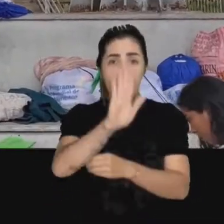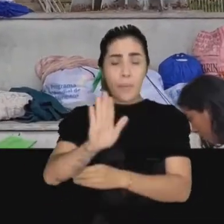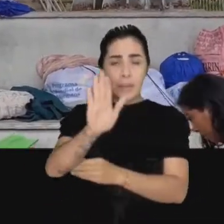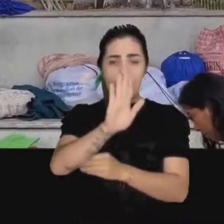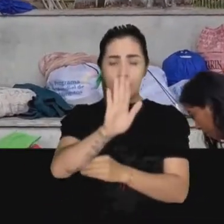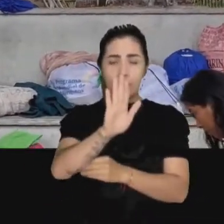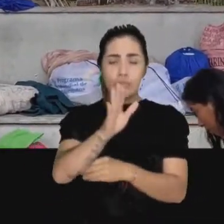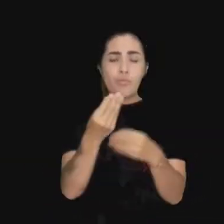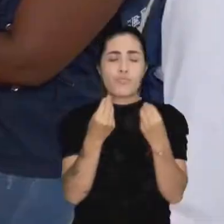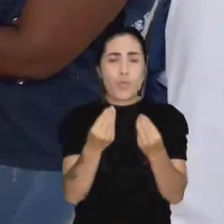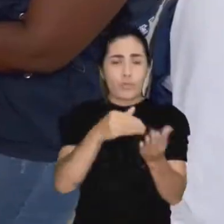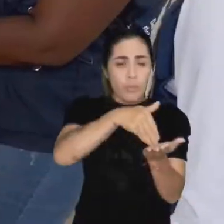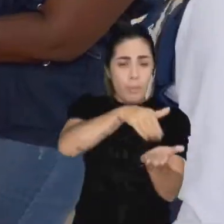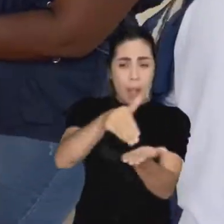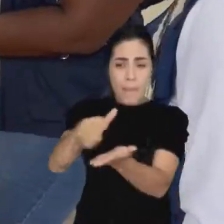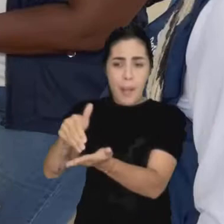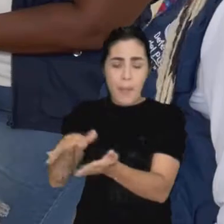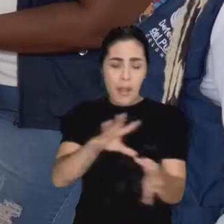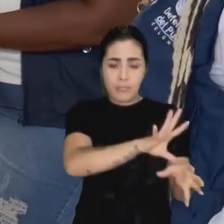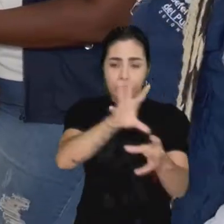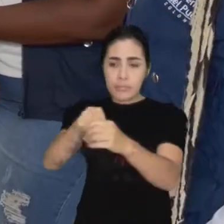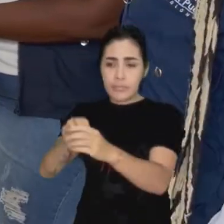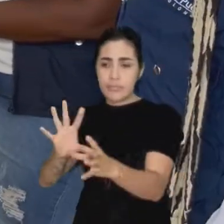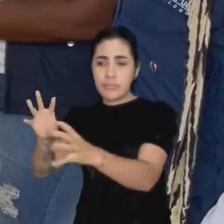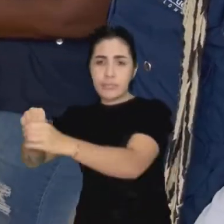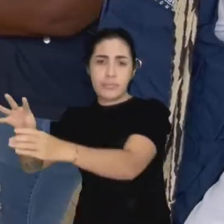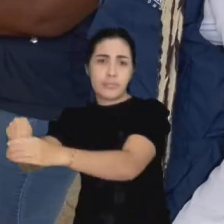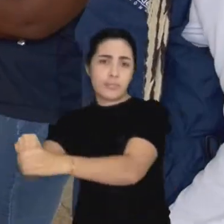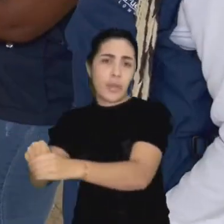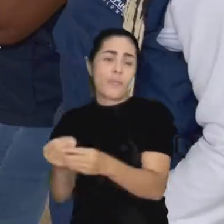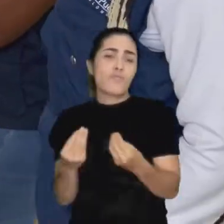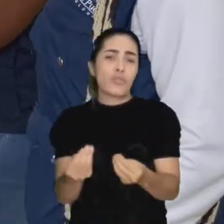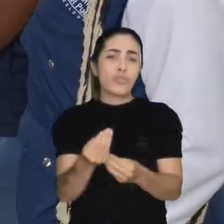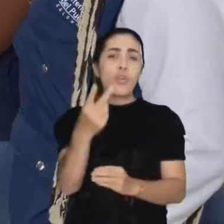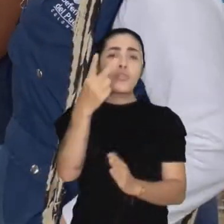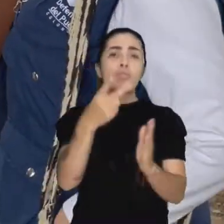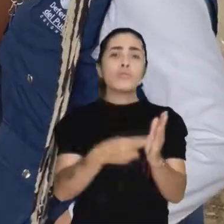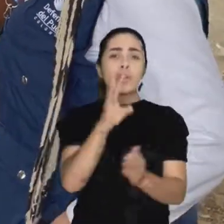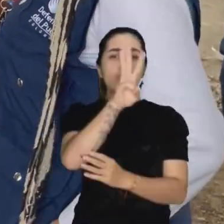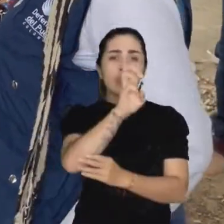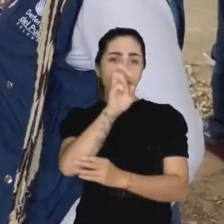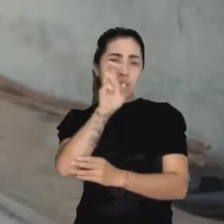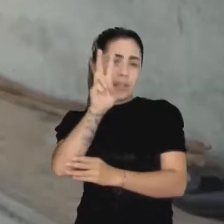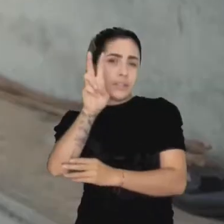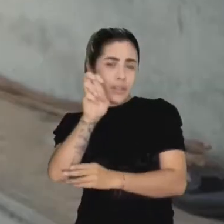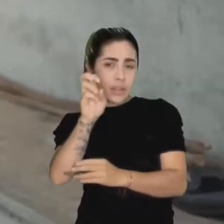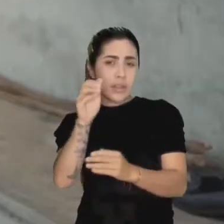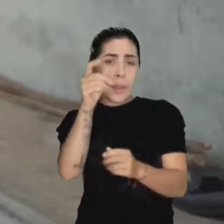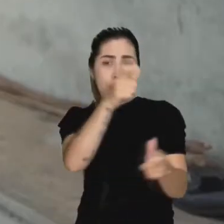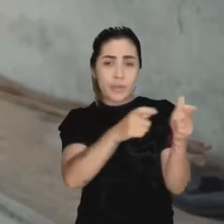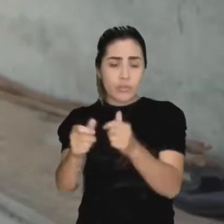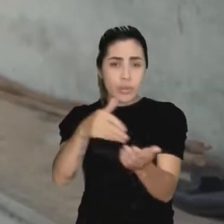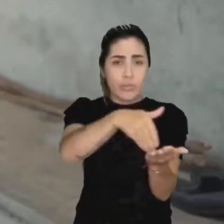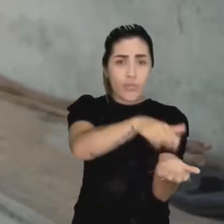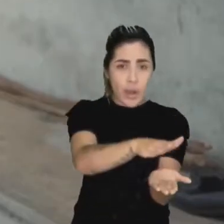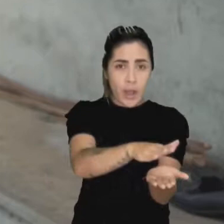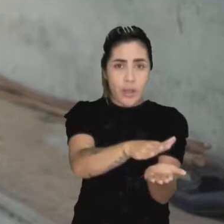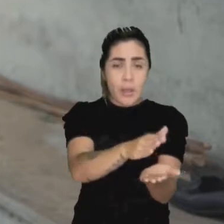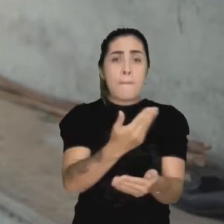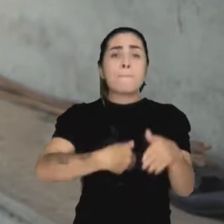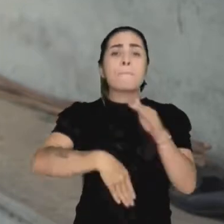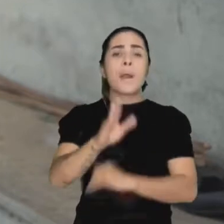generando que en el departamento haya un desplazamiento masivo. De esas 2.687 personas